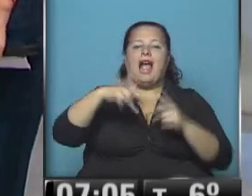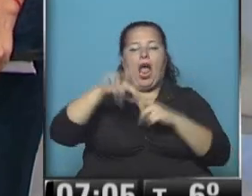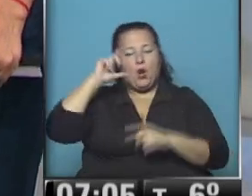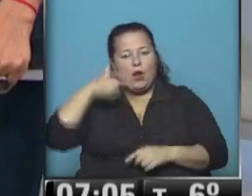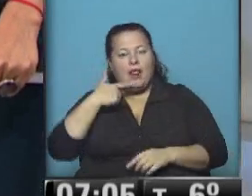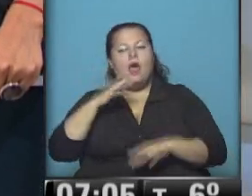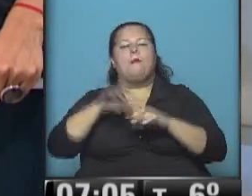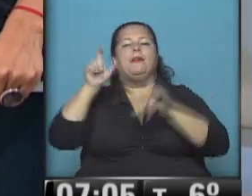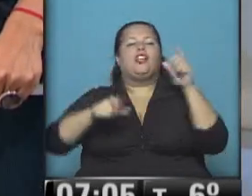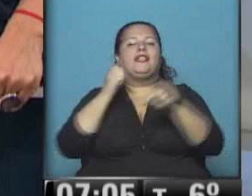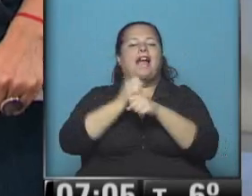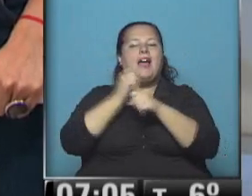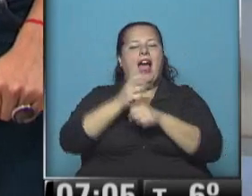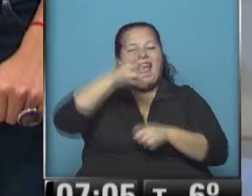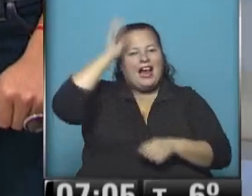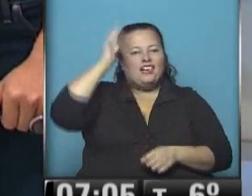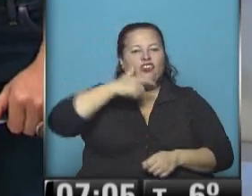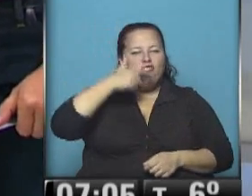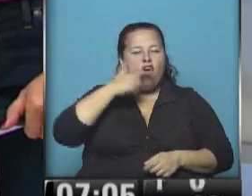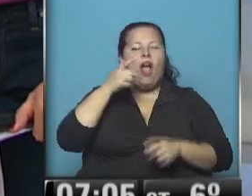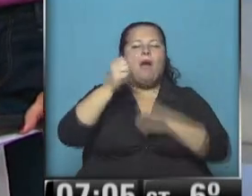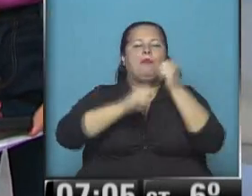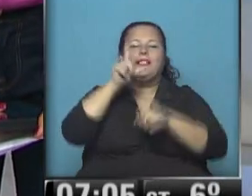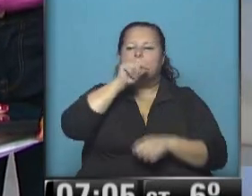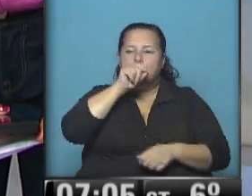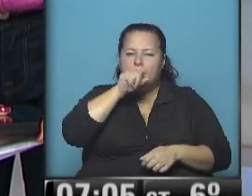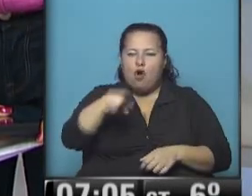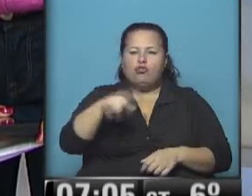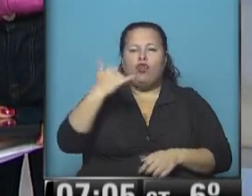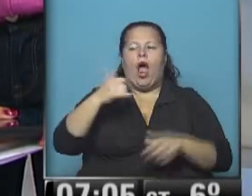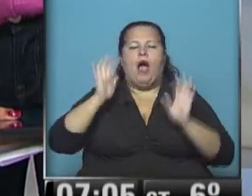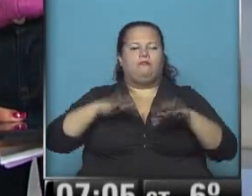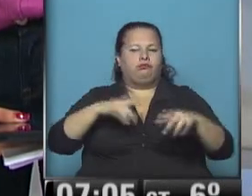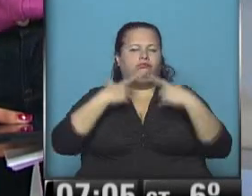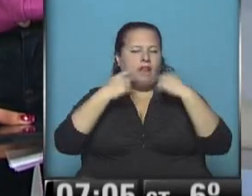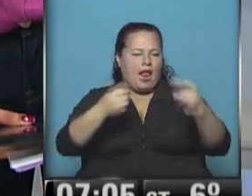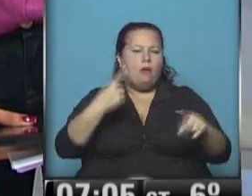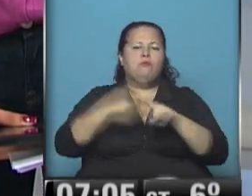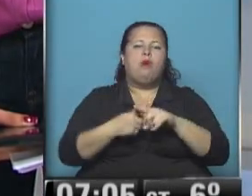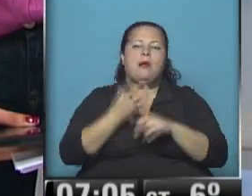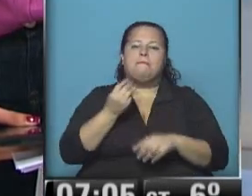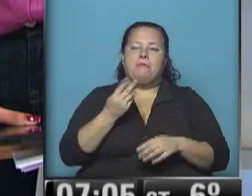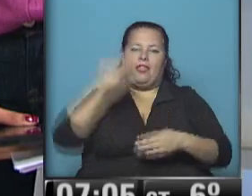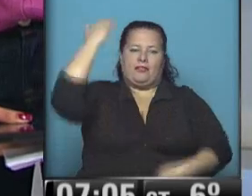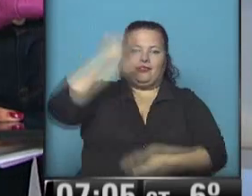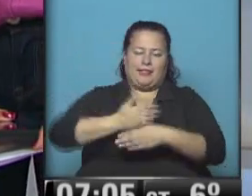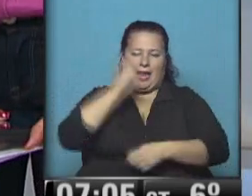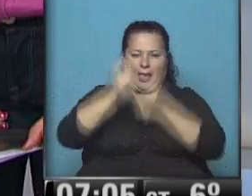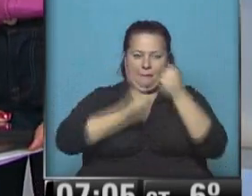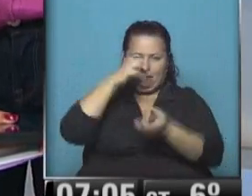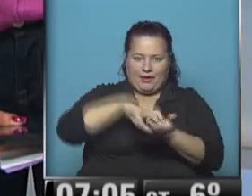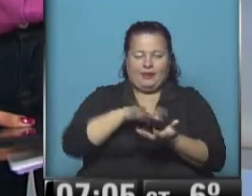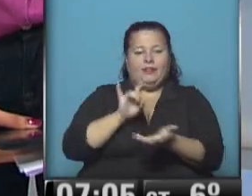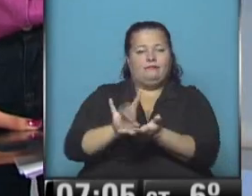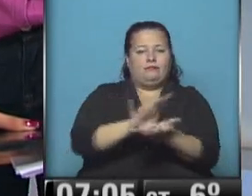es de los trabajadores de Cresta Roja, la avícola que se encuentra manifestándose por el temor al cierre de esa planta que